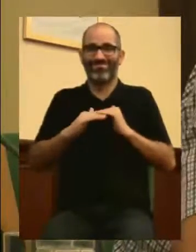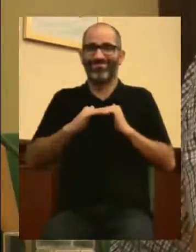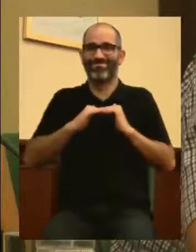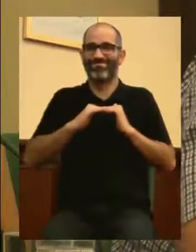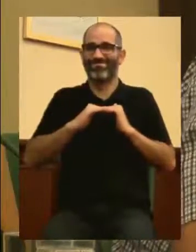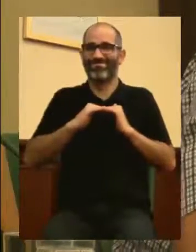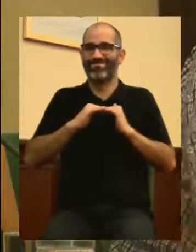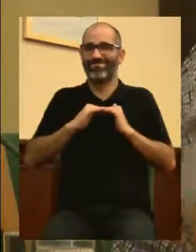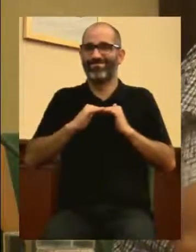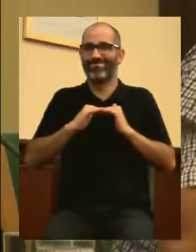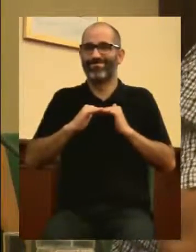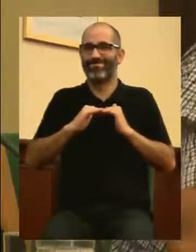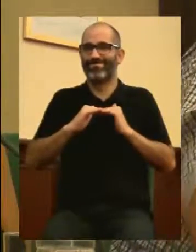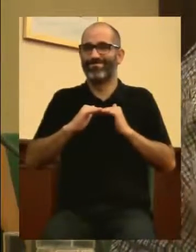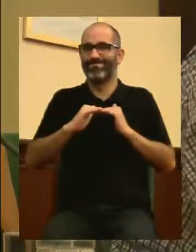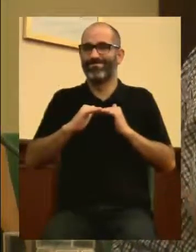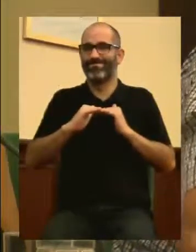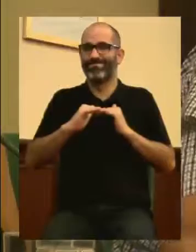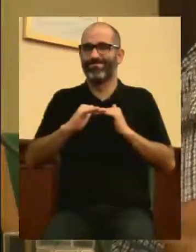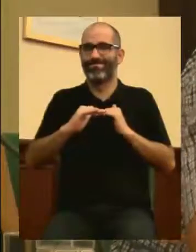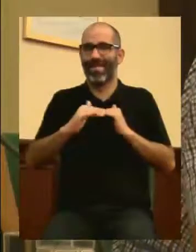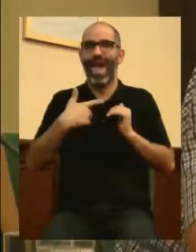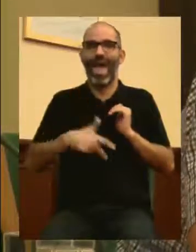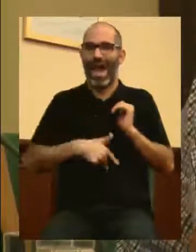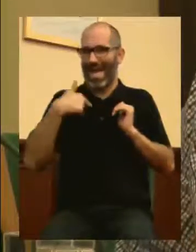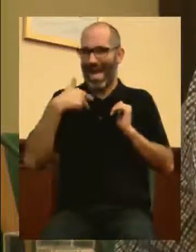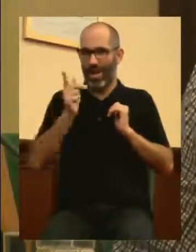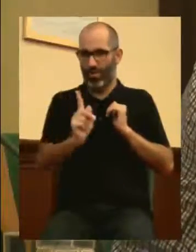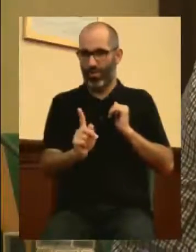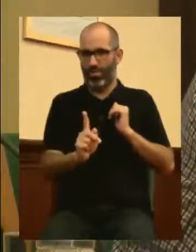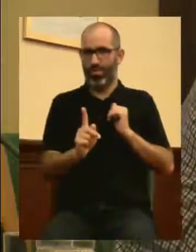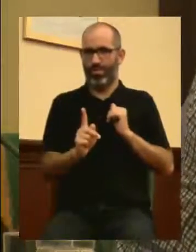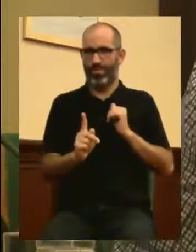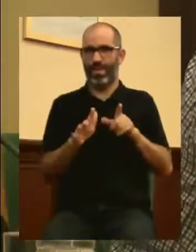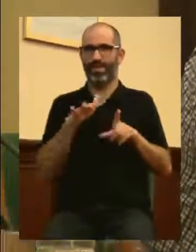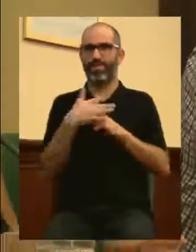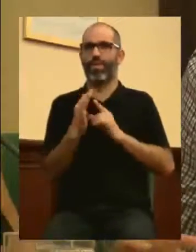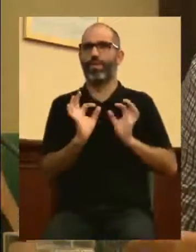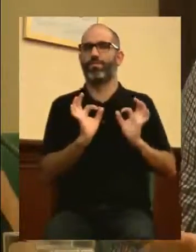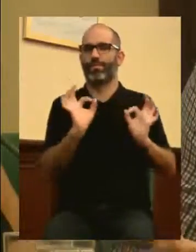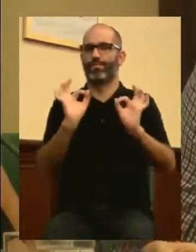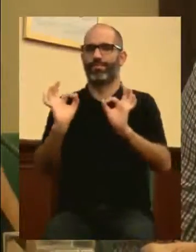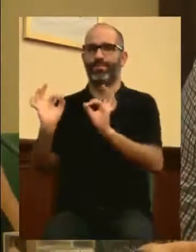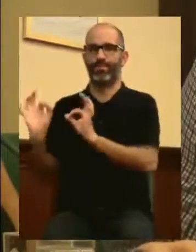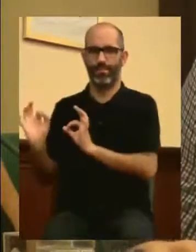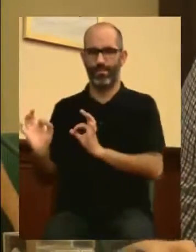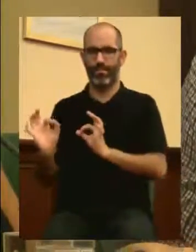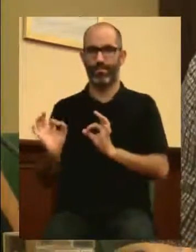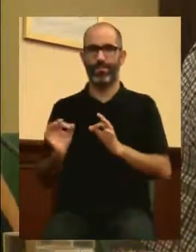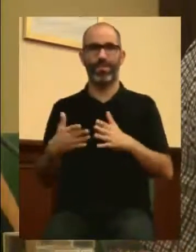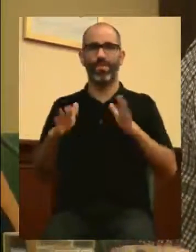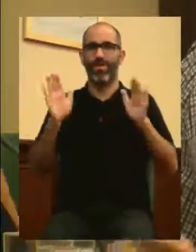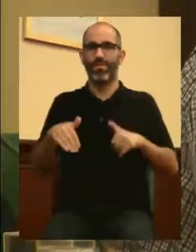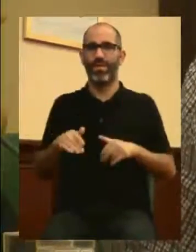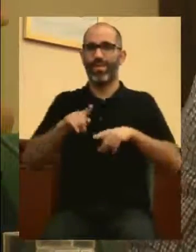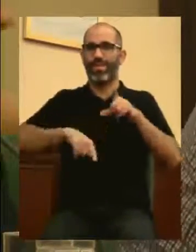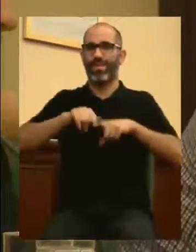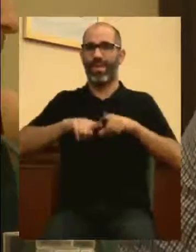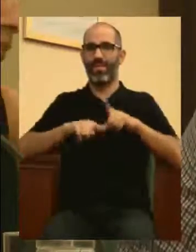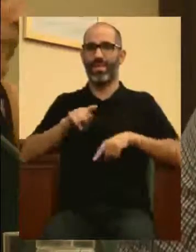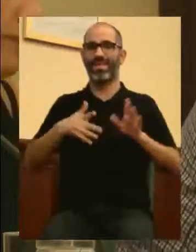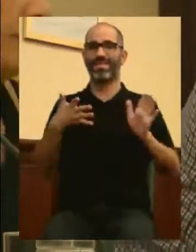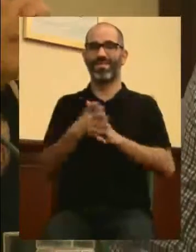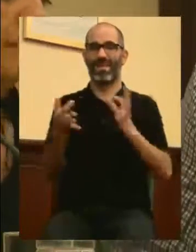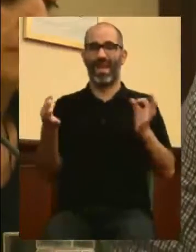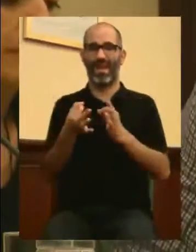grupo… no, no hablo en general, por supuesto. Pero bueno, hay casos que simplemente es un sitio donde conviven